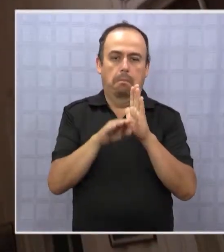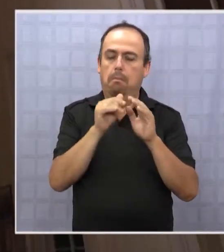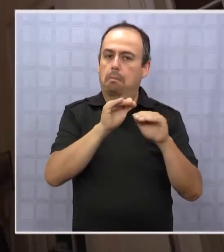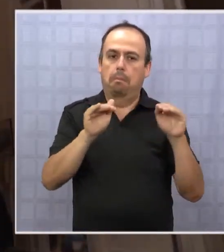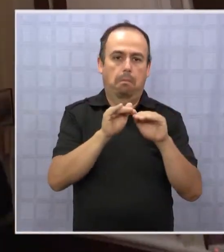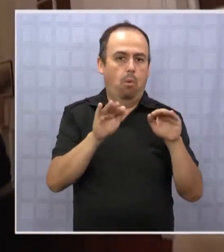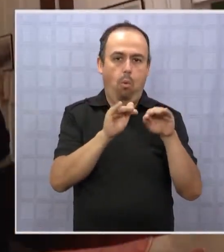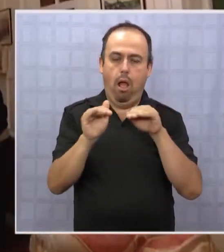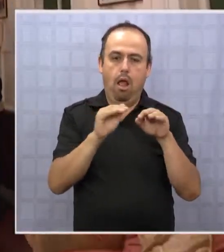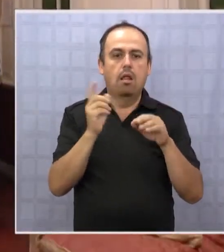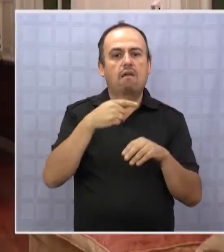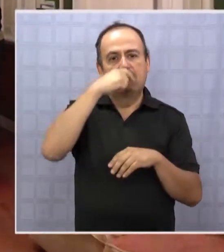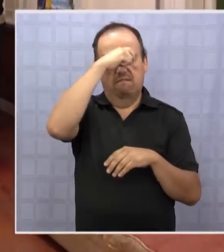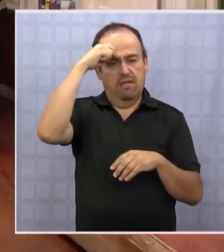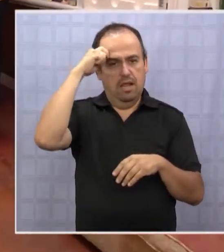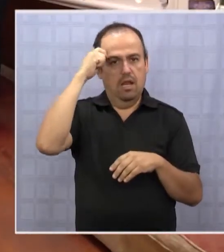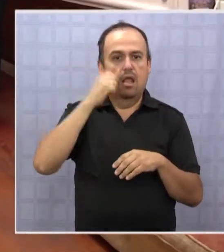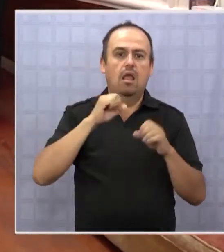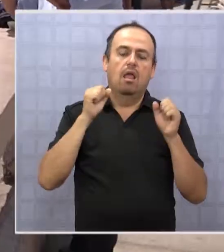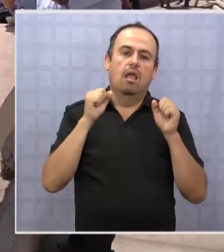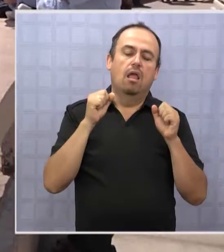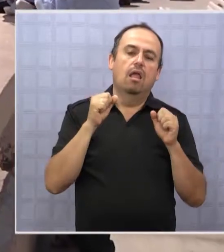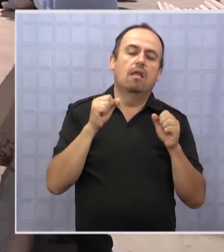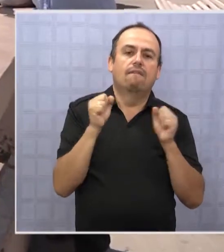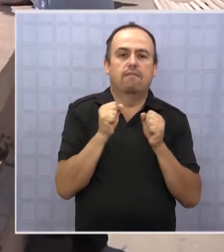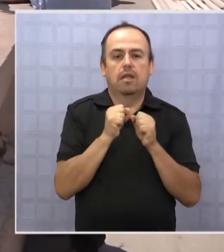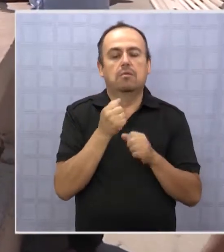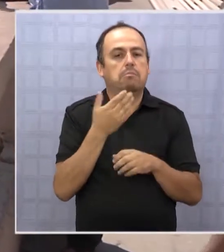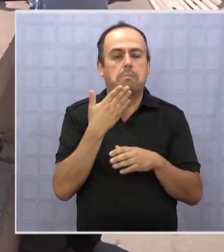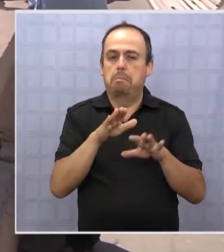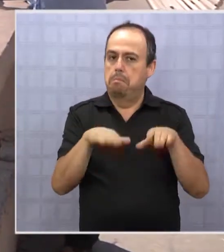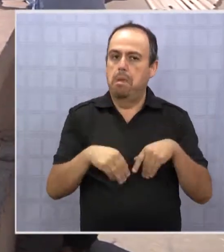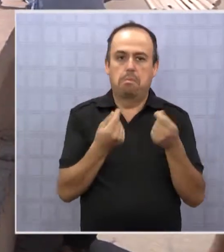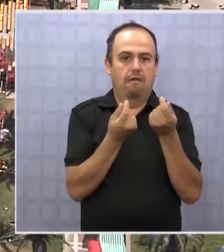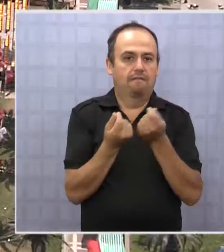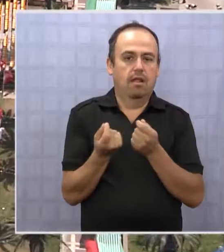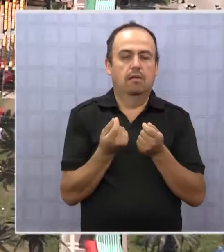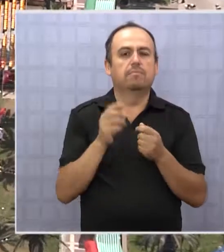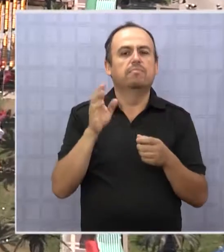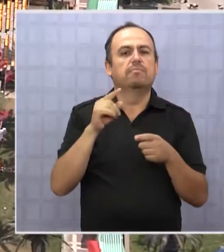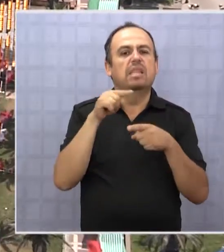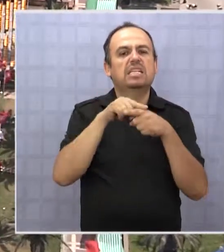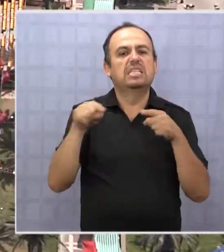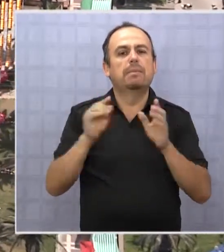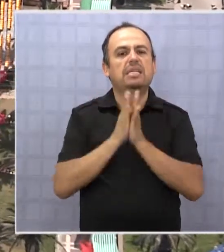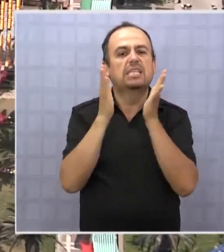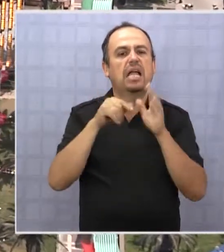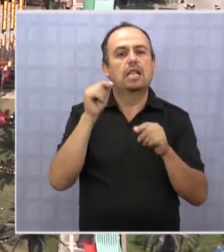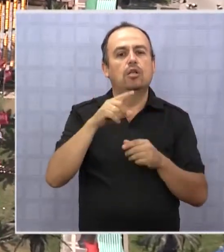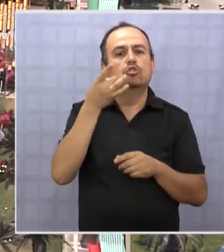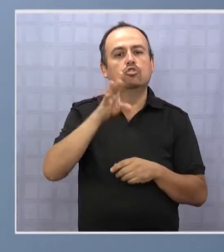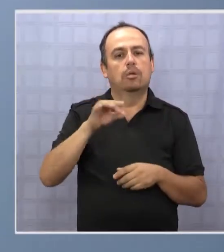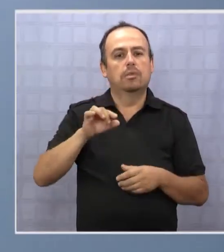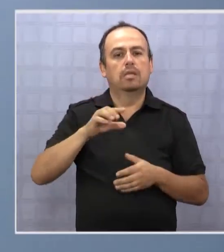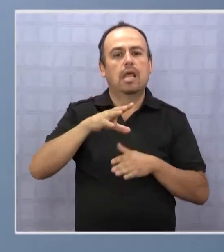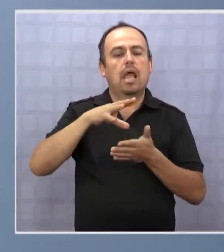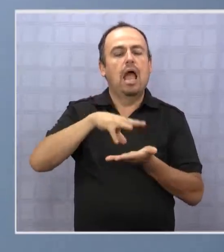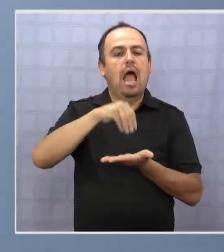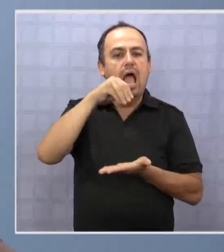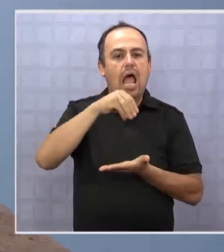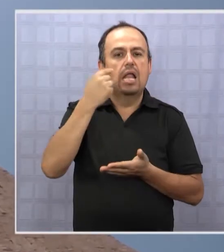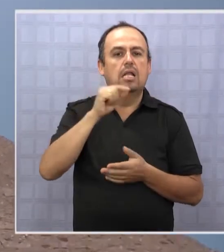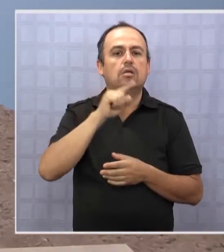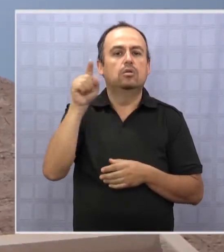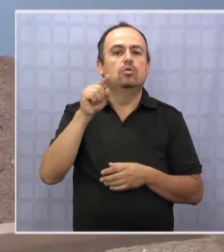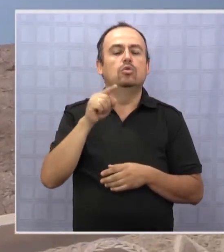y en esta temporada se mantienen durante la mayoría del año. Para Semana Santa nosotros estamos sacando más que nada gente local, porque vamos a Arica, Pura y La